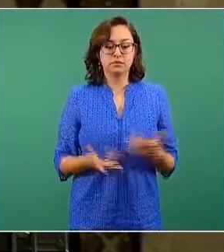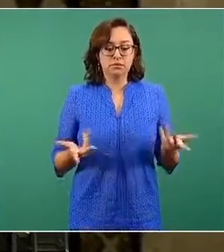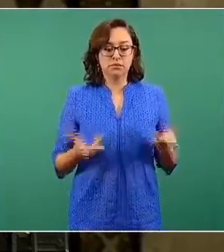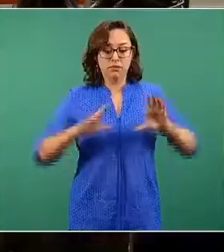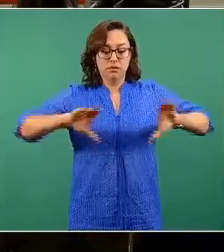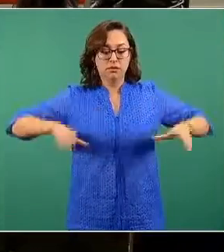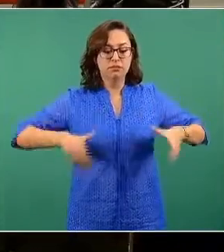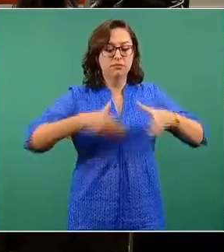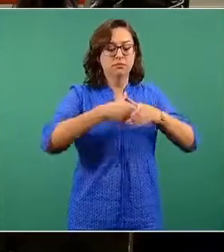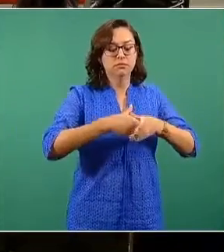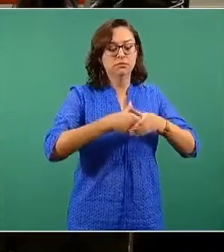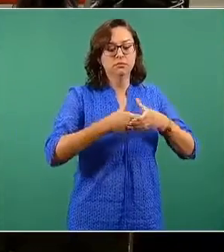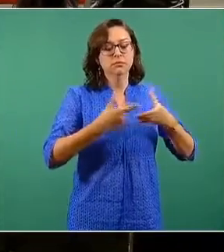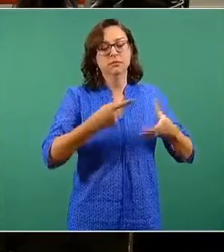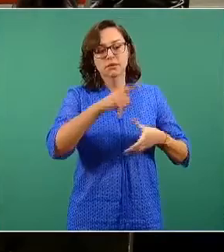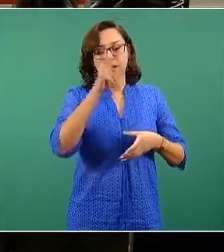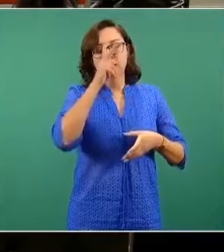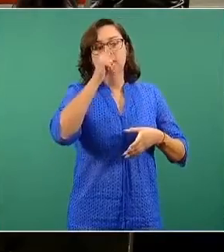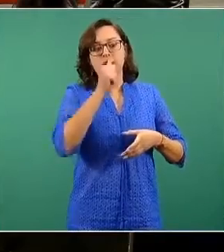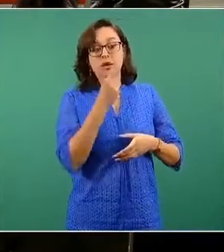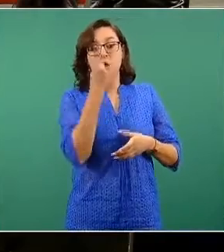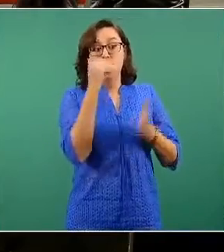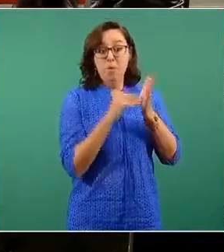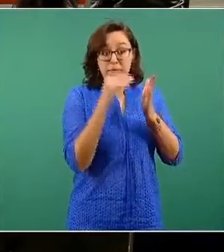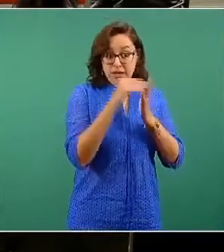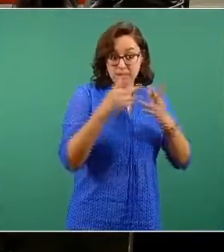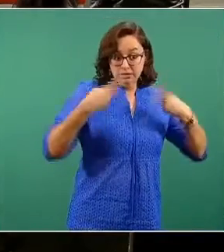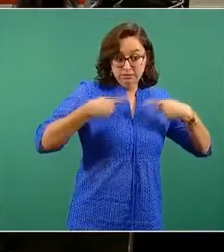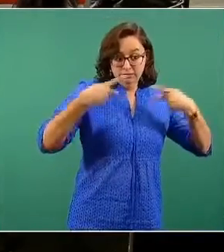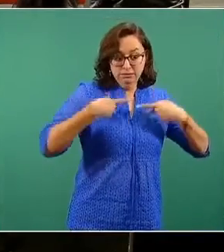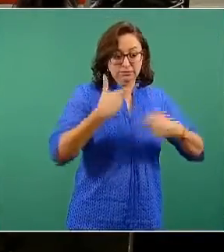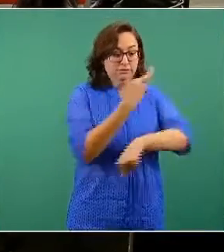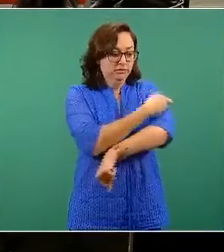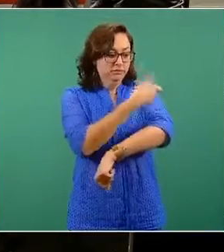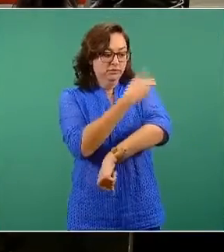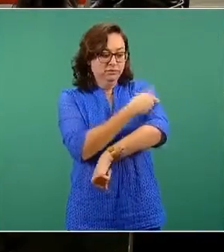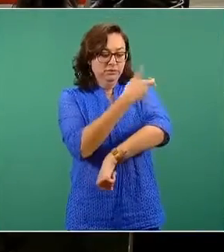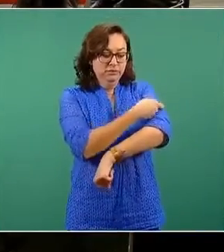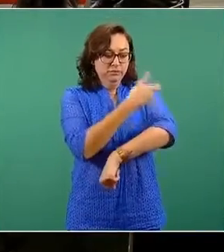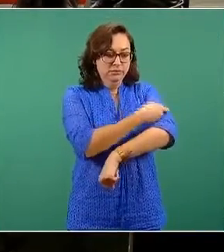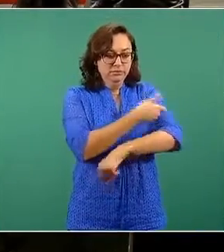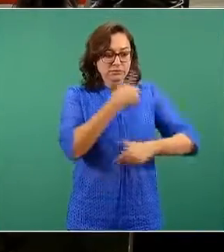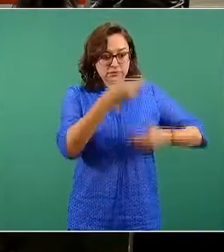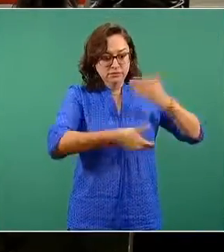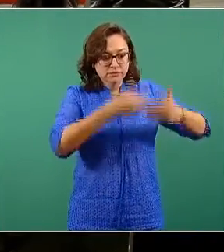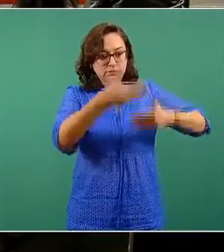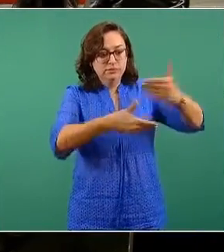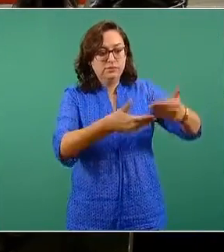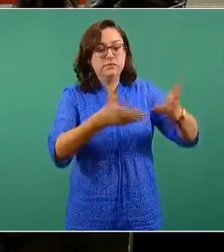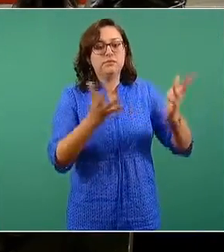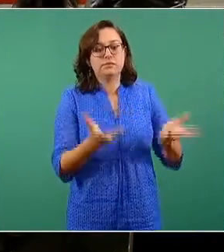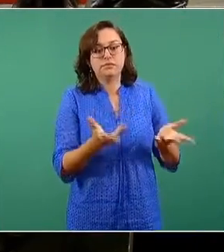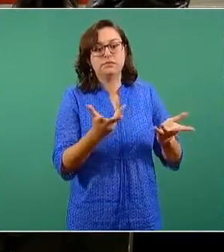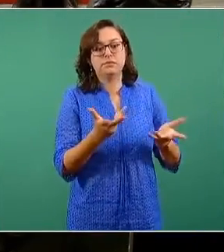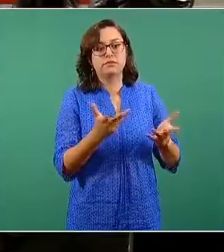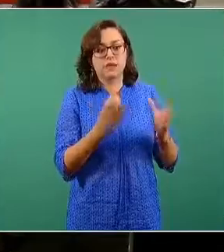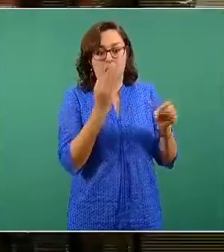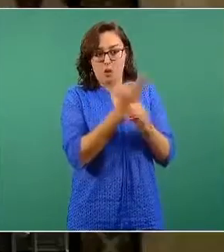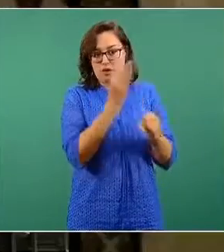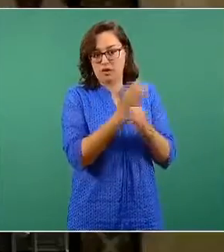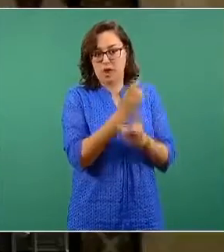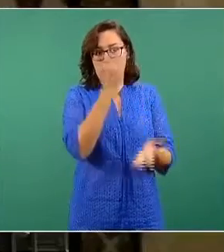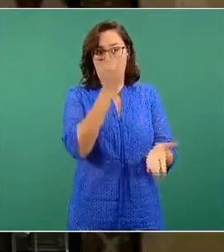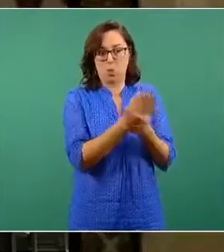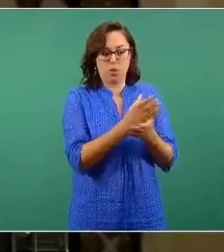habitantes, como es Hermosillo en particular, a la hora que se inocula la vacuna en la población de adultos mayores, en este